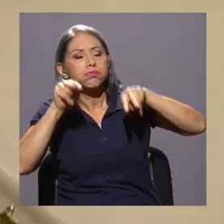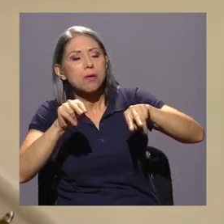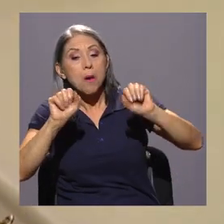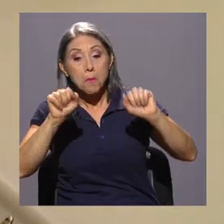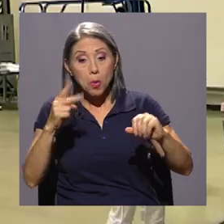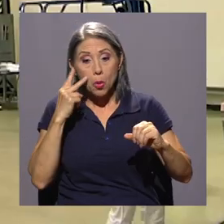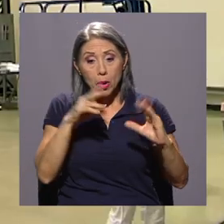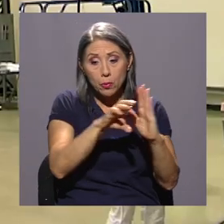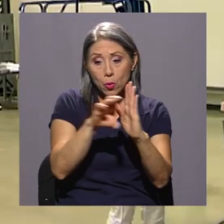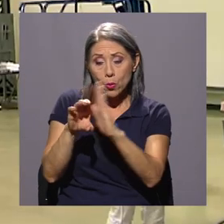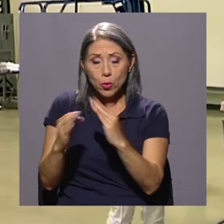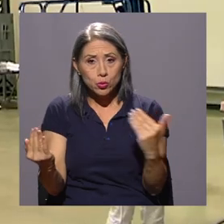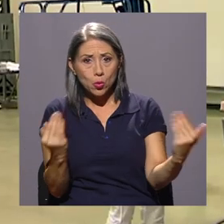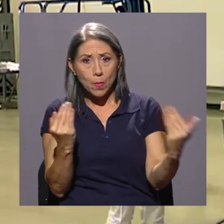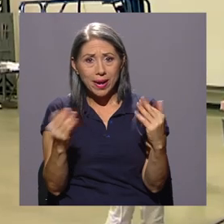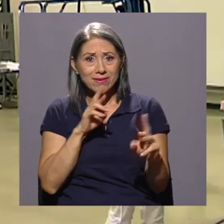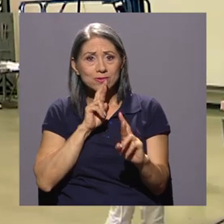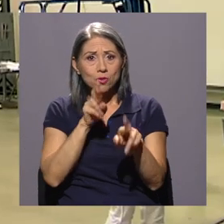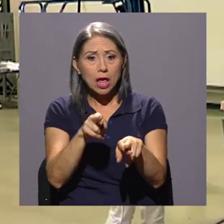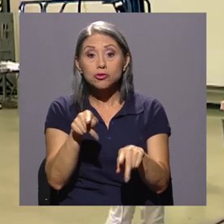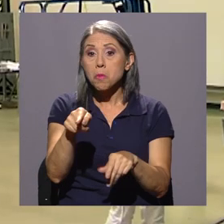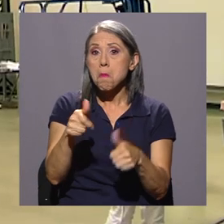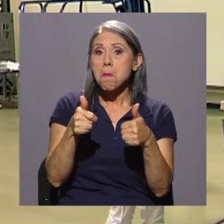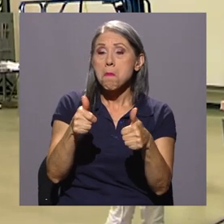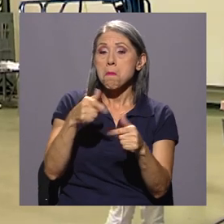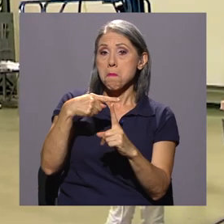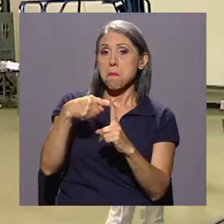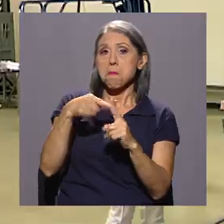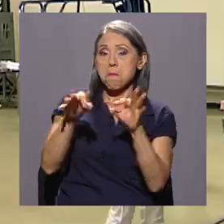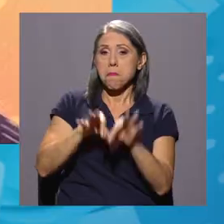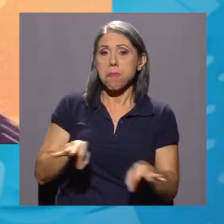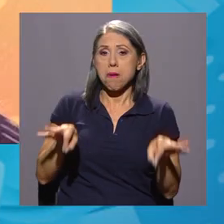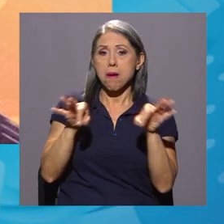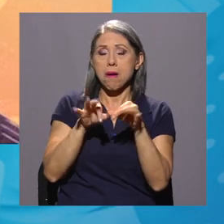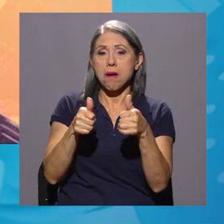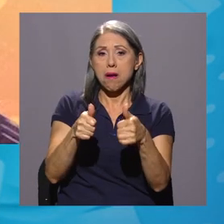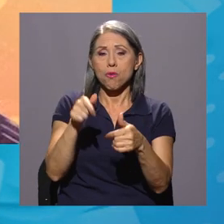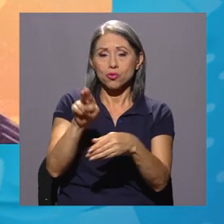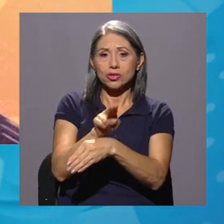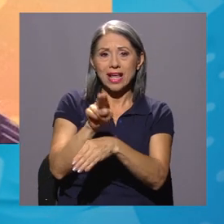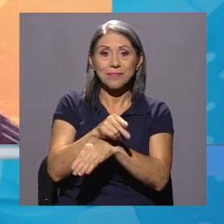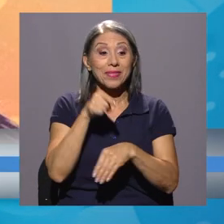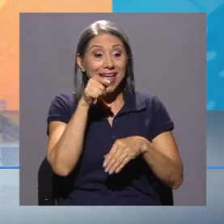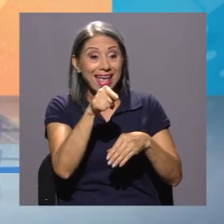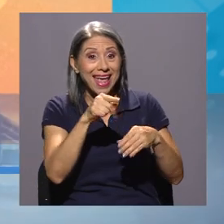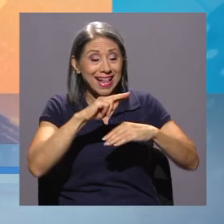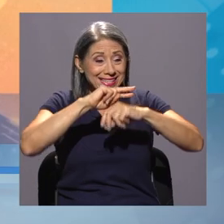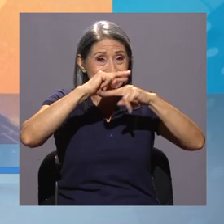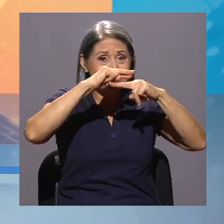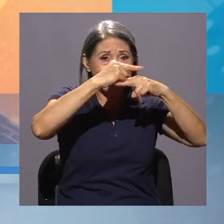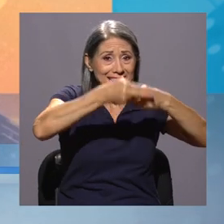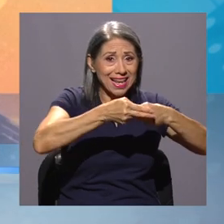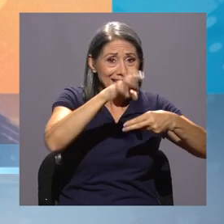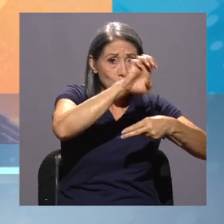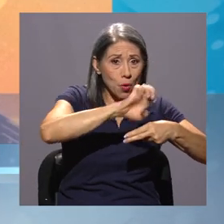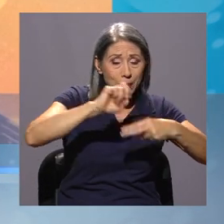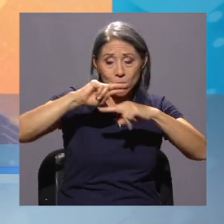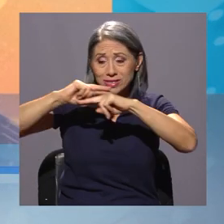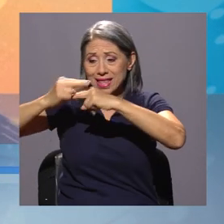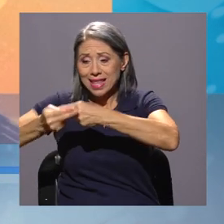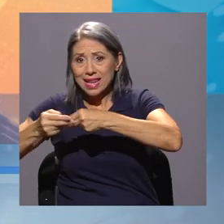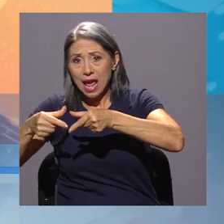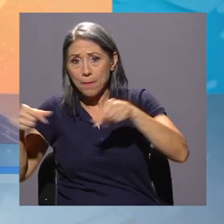y verificar las capacidades y ventajas de emplear este tipo de dispositivos. Tanto el satélite europeo como el japonés daban diferentes